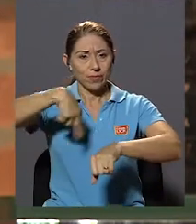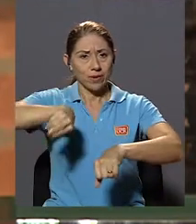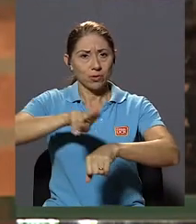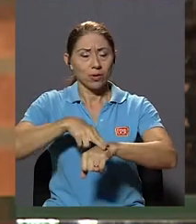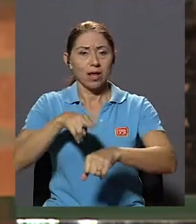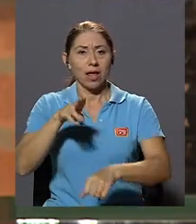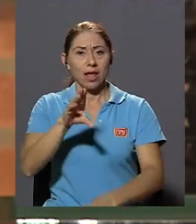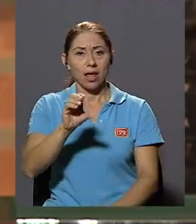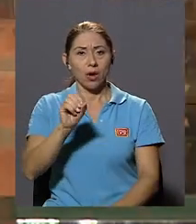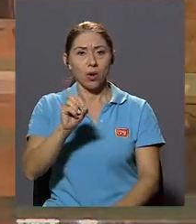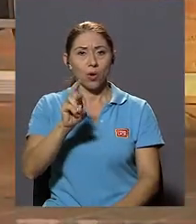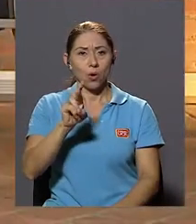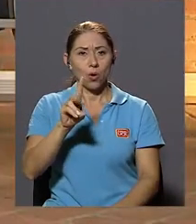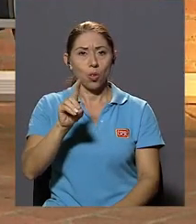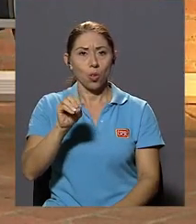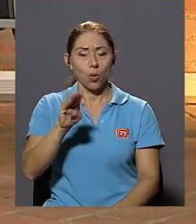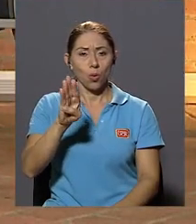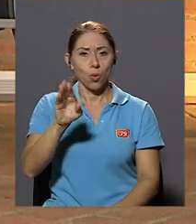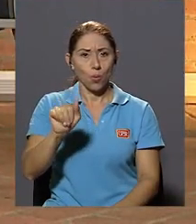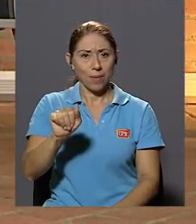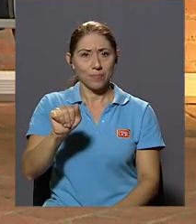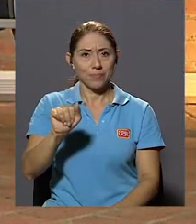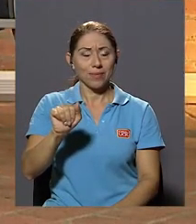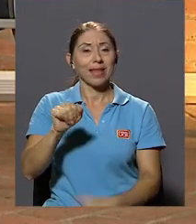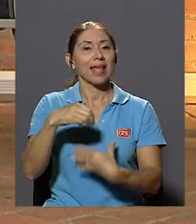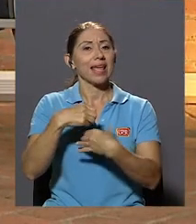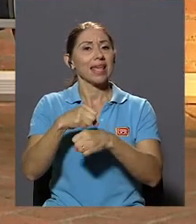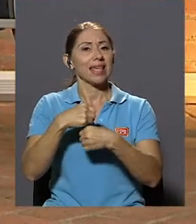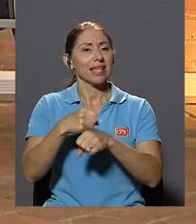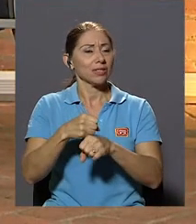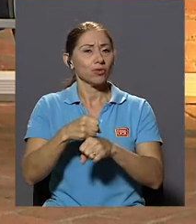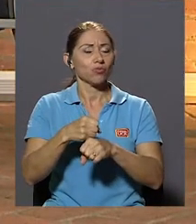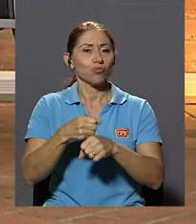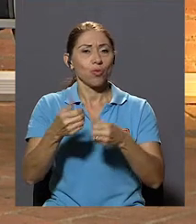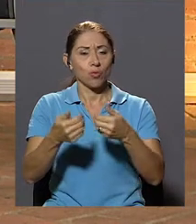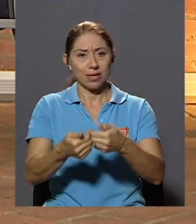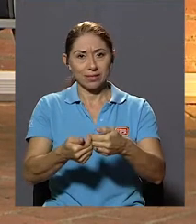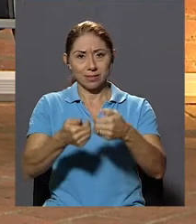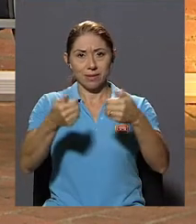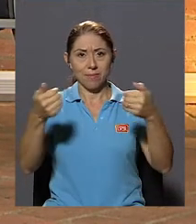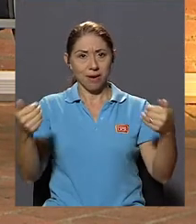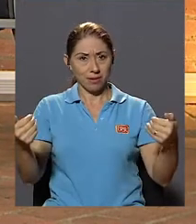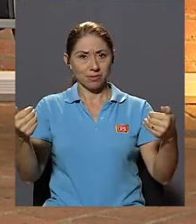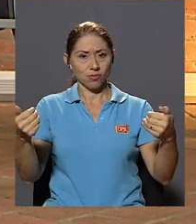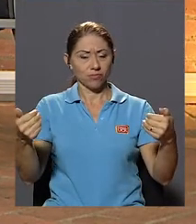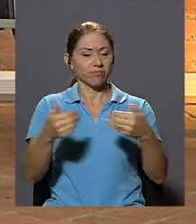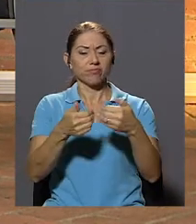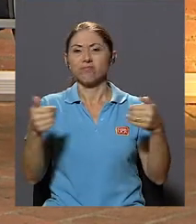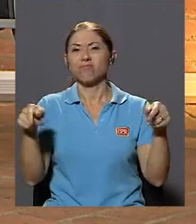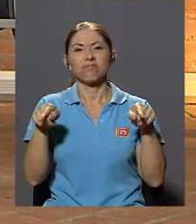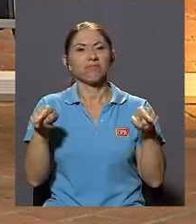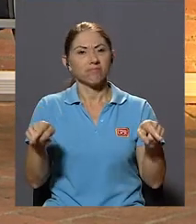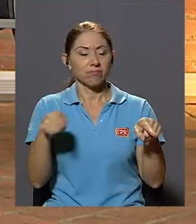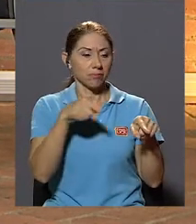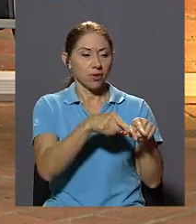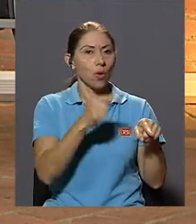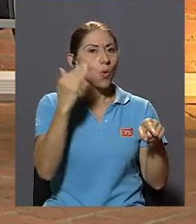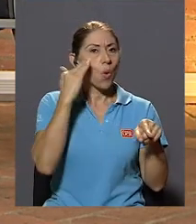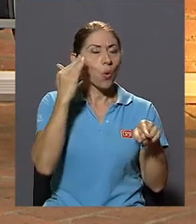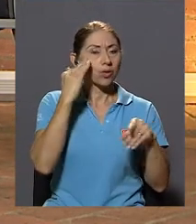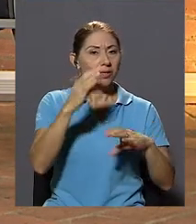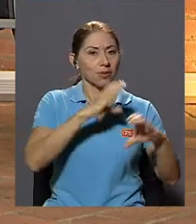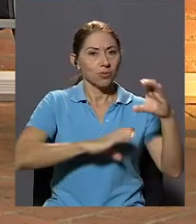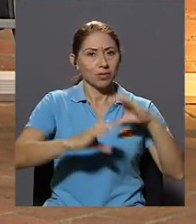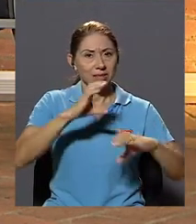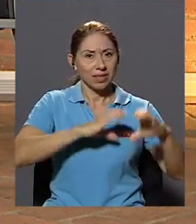de Córdoba Llevó a una separación entre el conocimiento